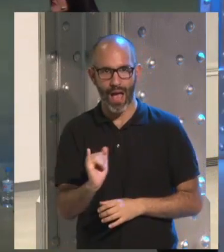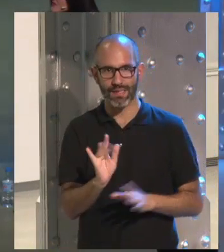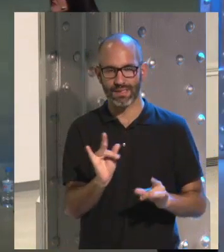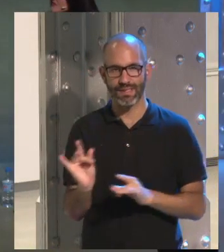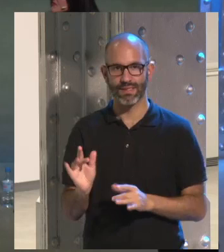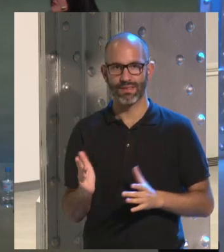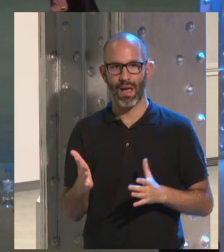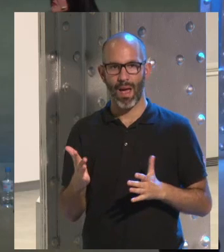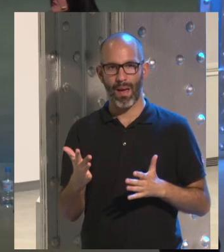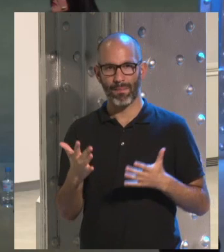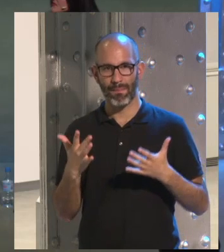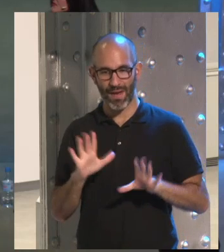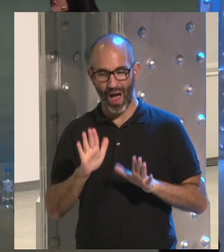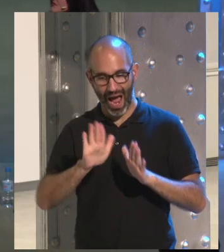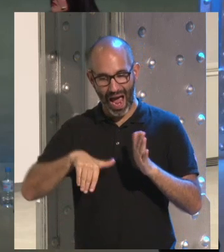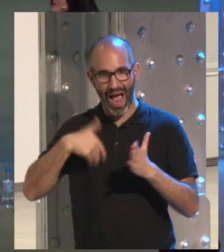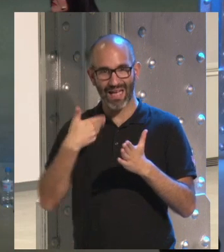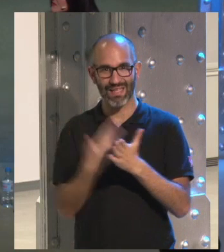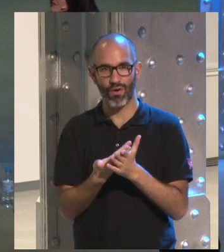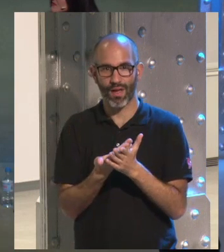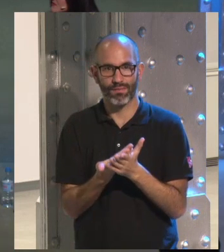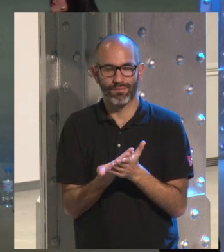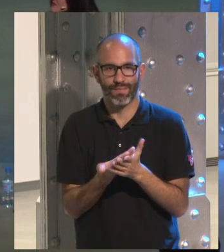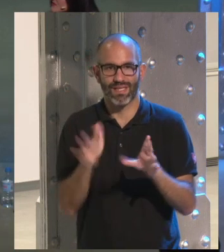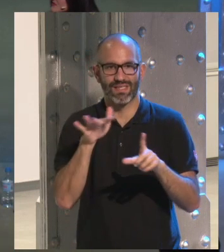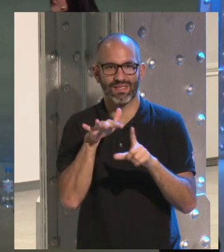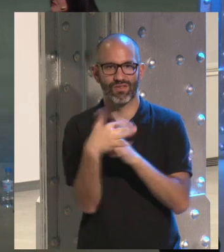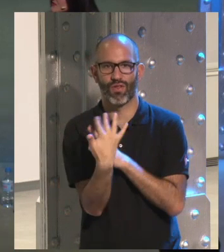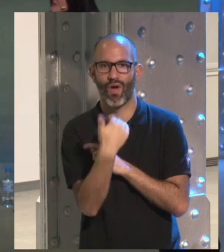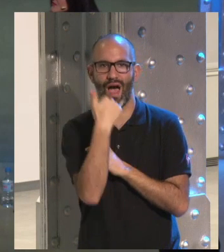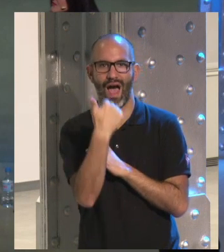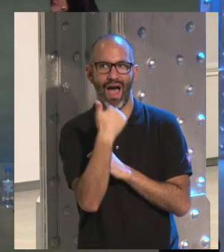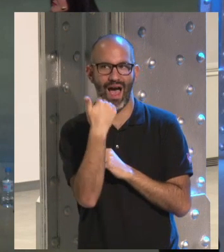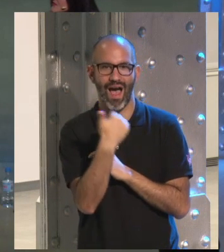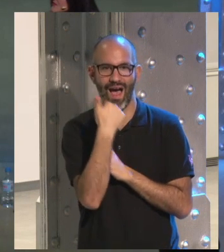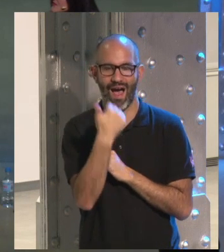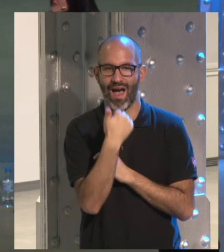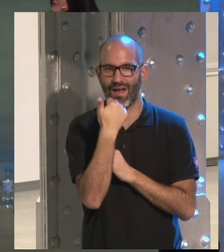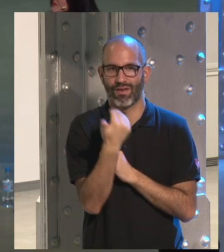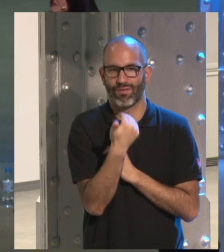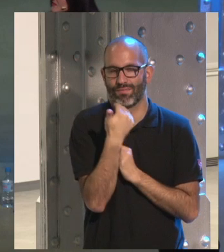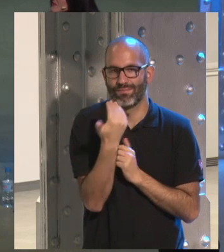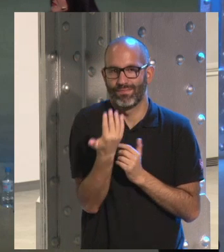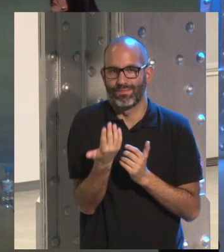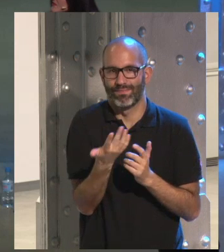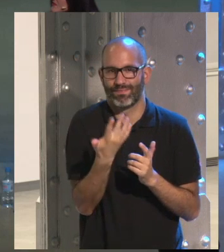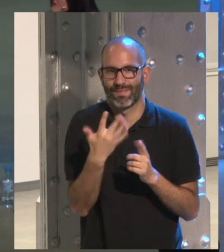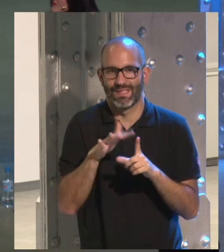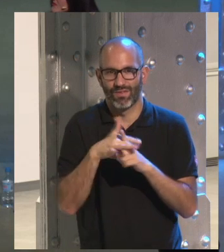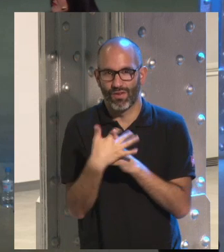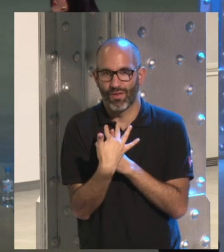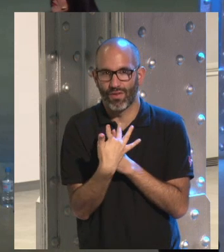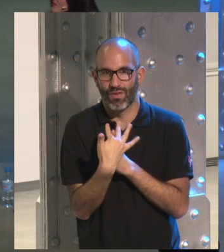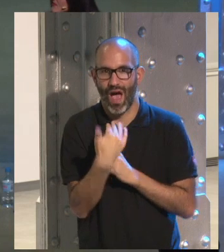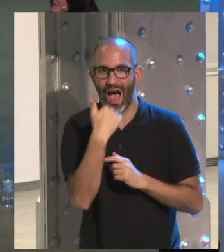no he oído hasta ahora ningún caso así de que haya salido de este